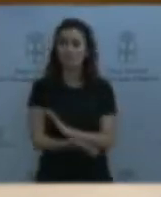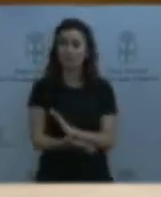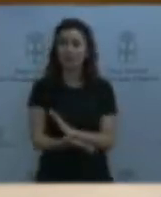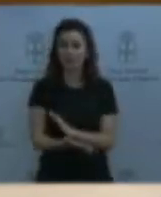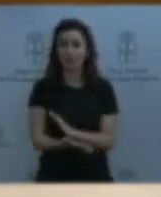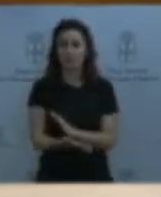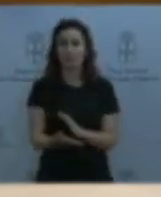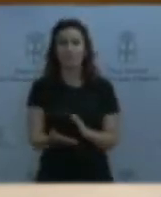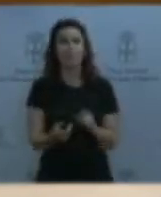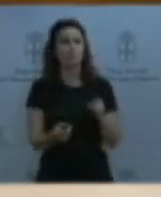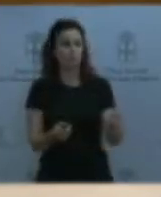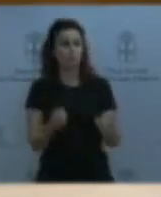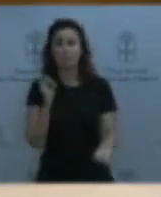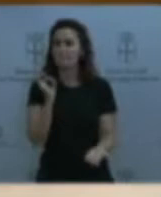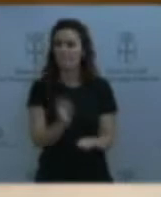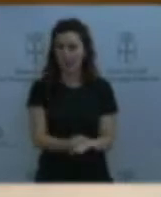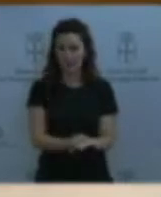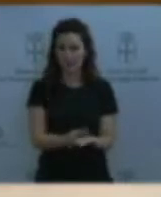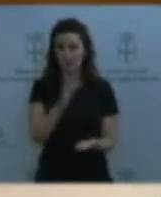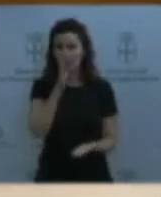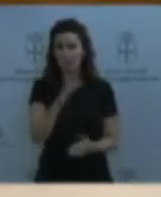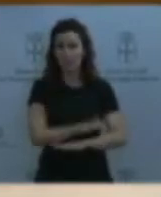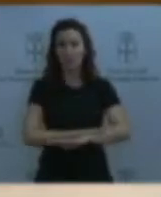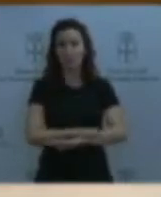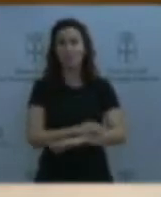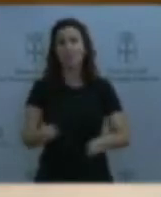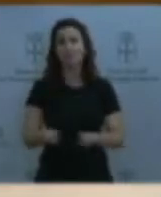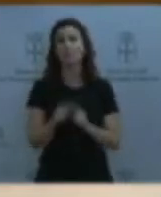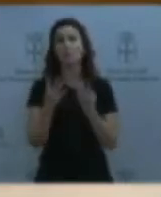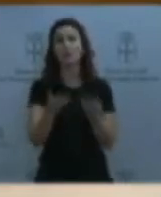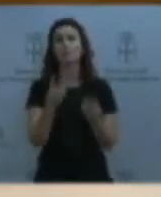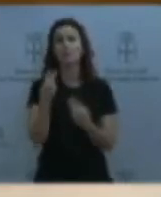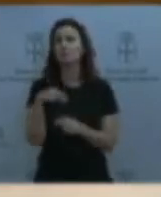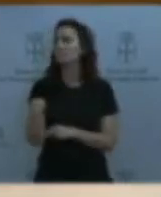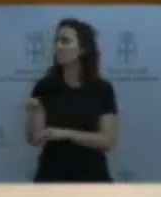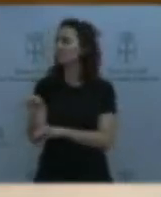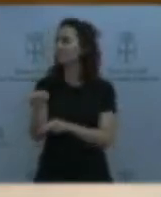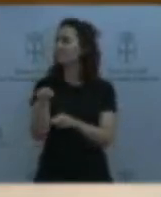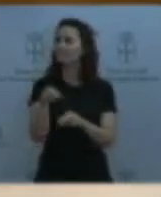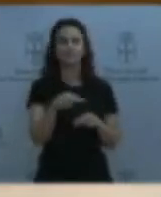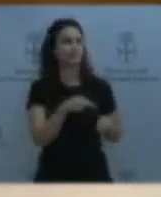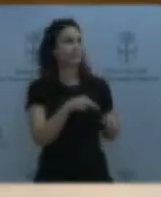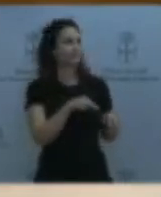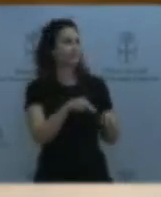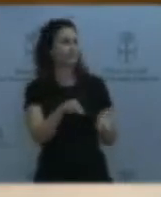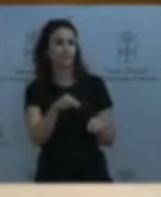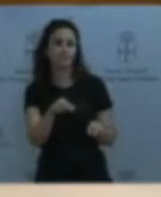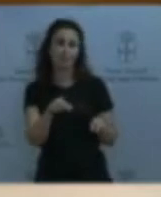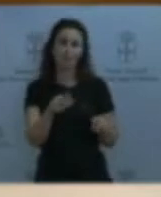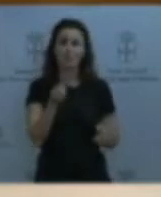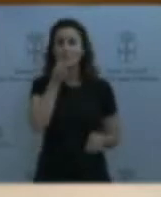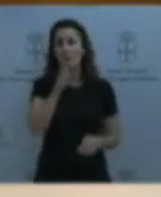como quien pasea por la calle Uría mirando escaparates, que mejor paseaban por la estación de los Alsas, en donde podrán comprobar de